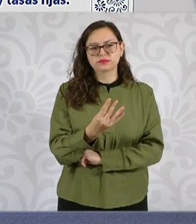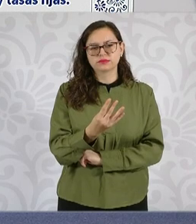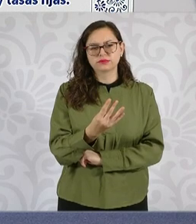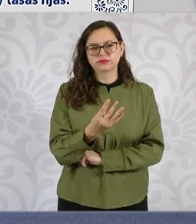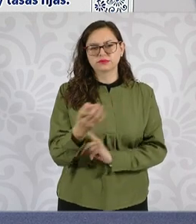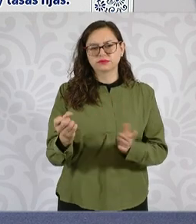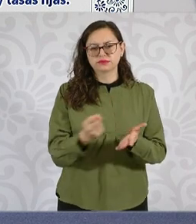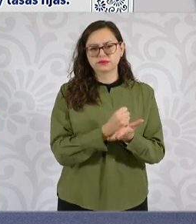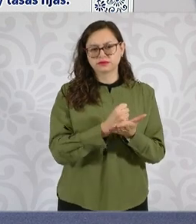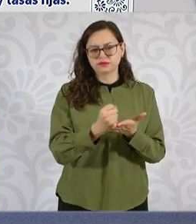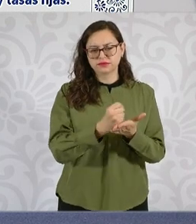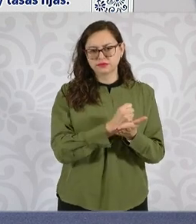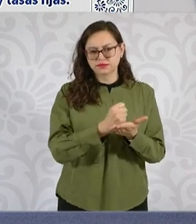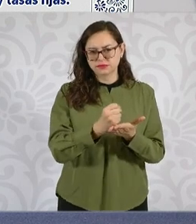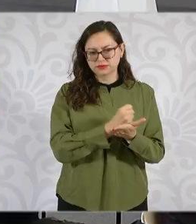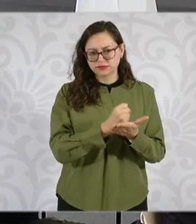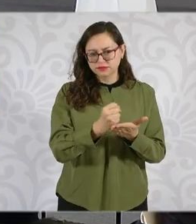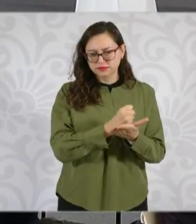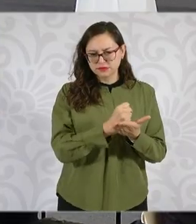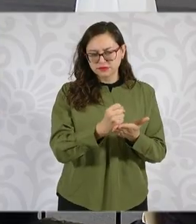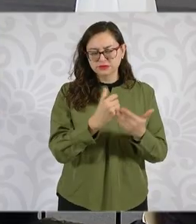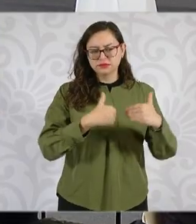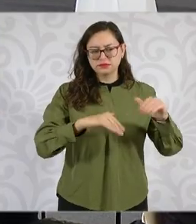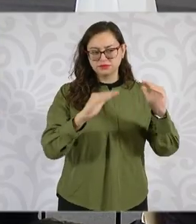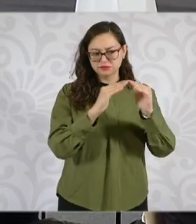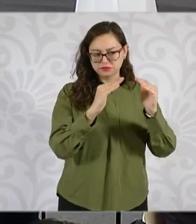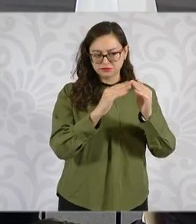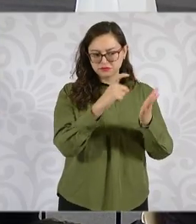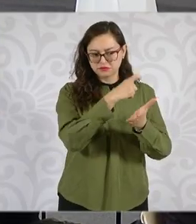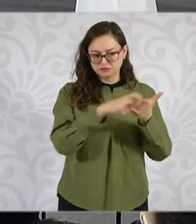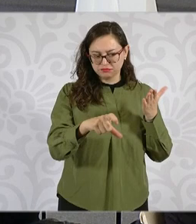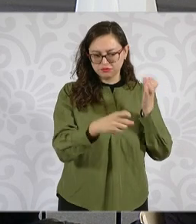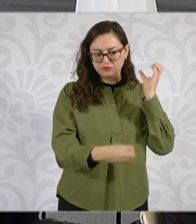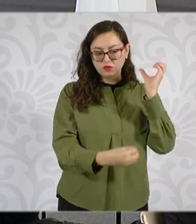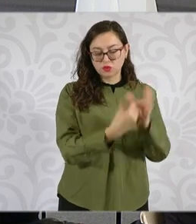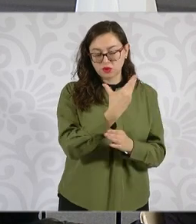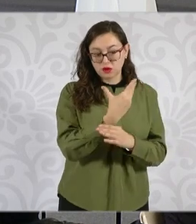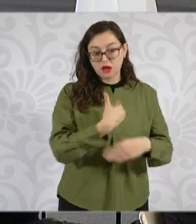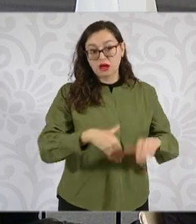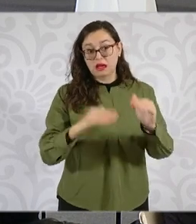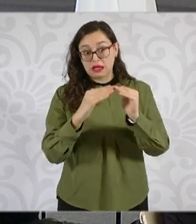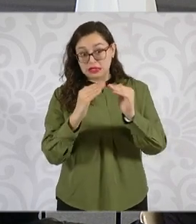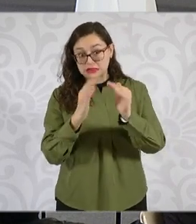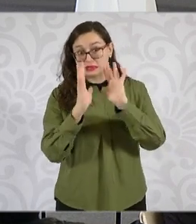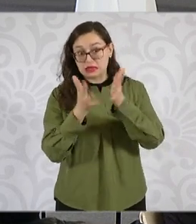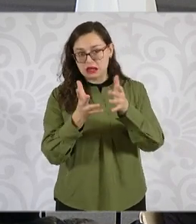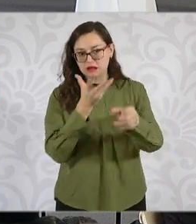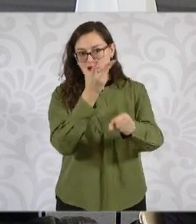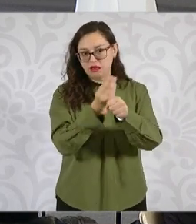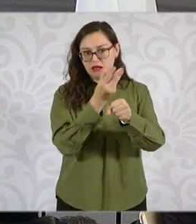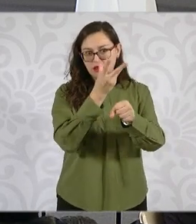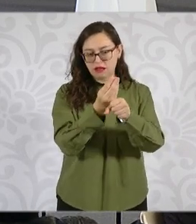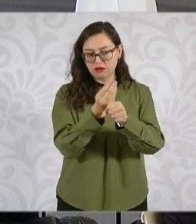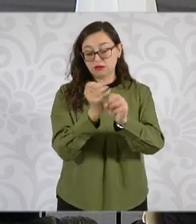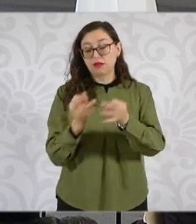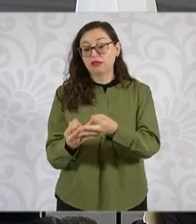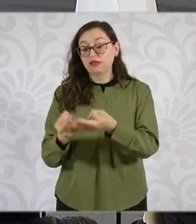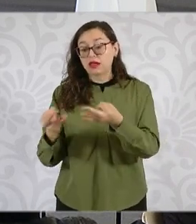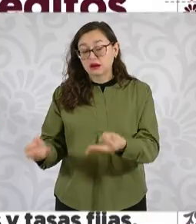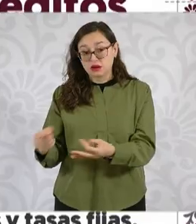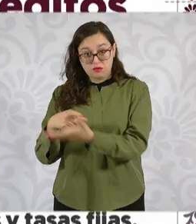para adquisición de vivienda nueva, vivienda existente y compra de terreno. Queremos cerrar con